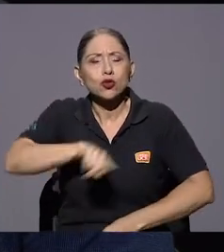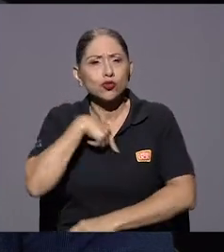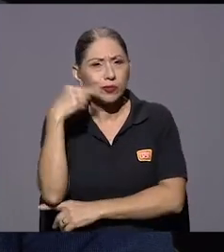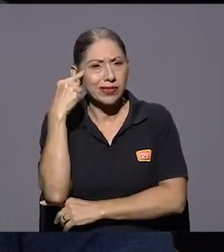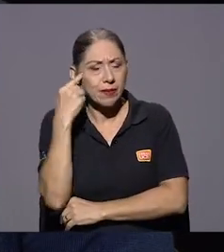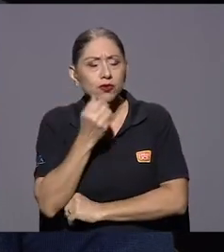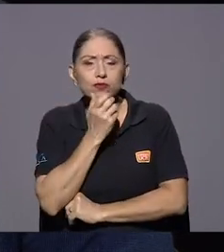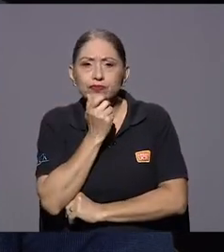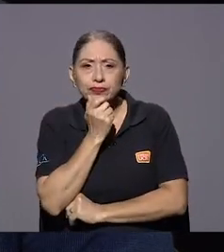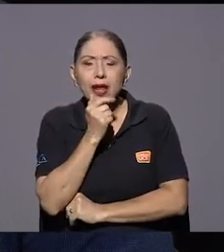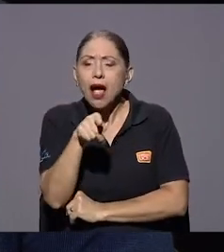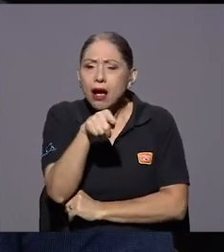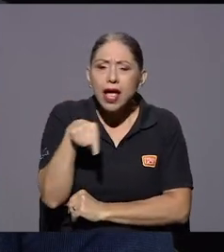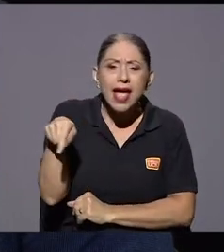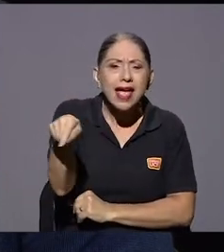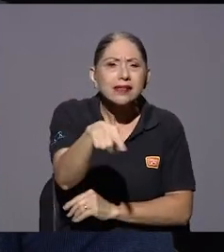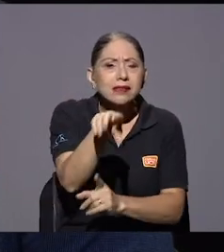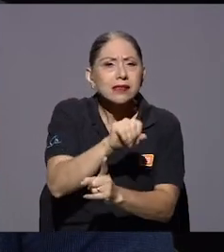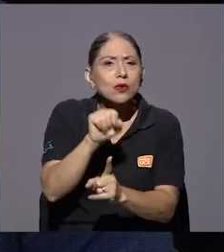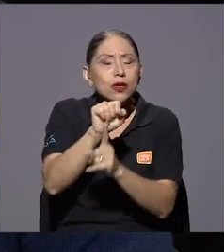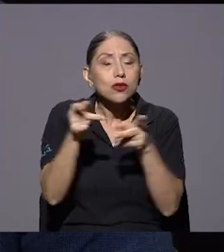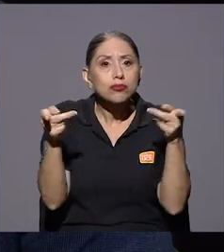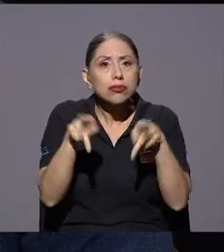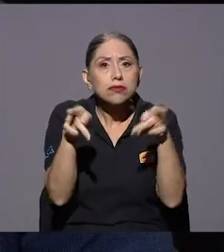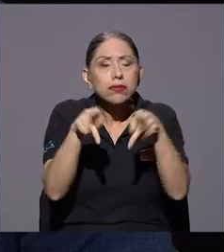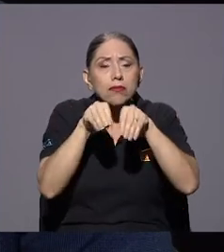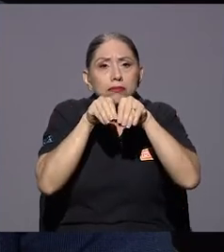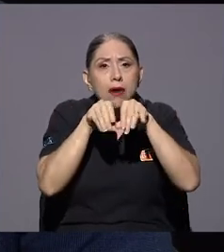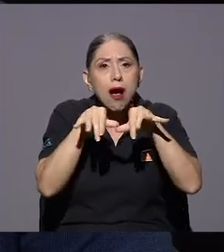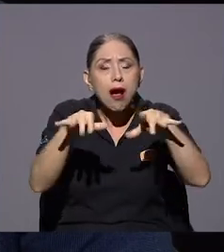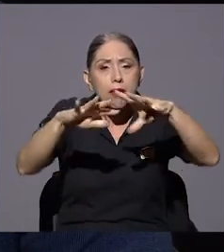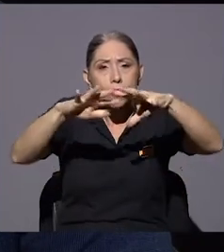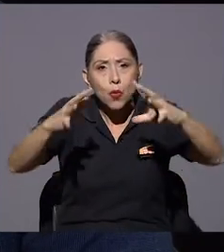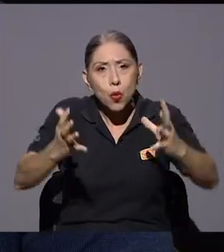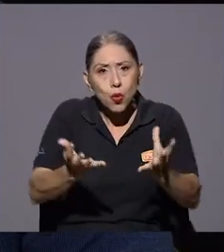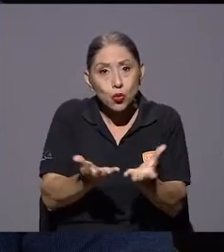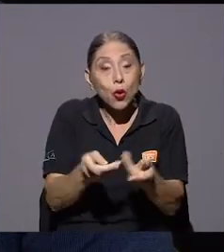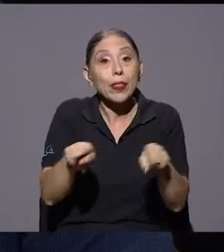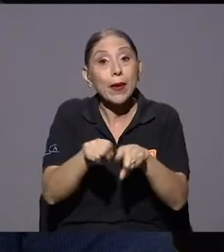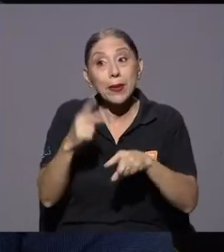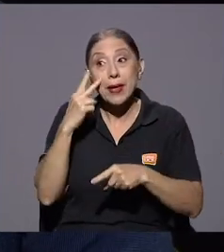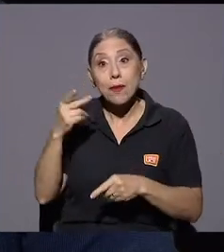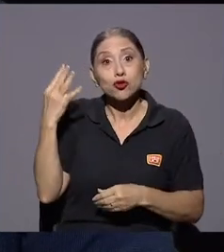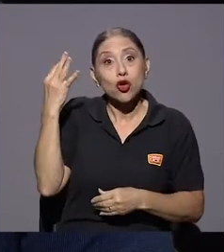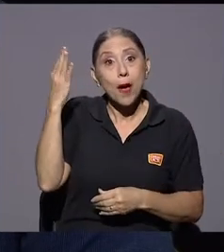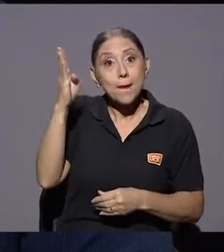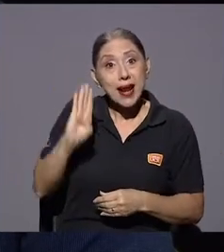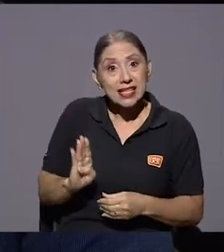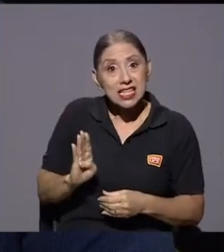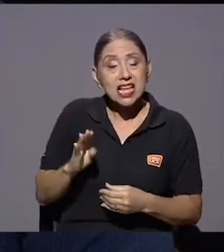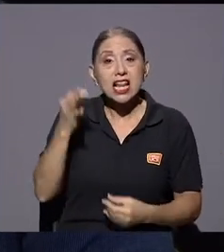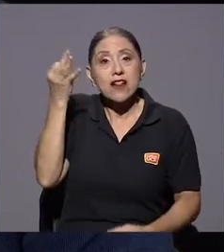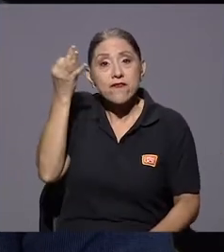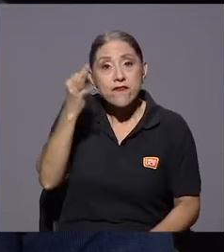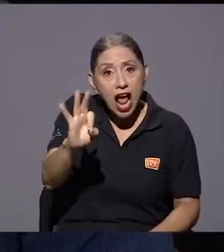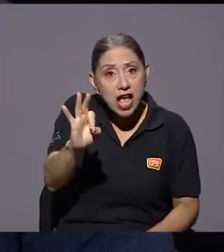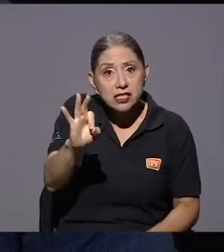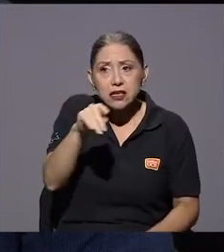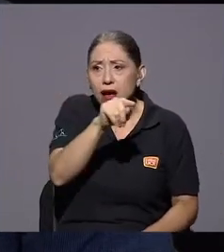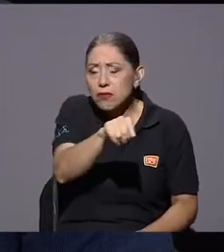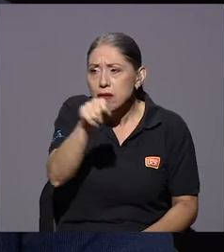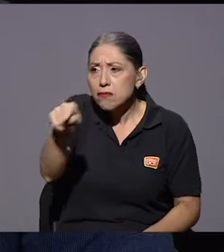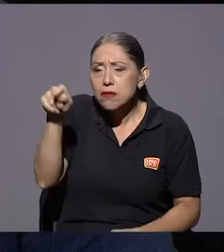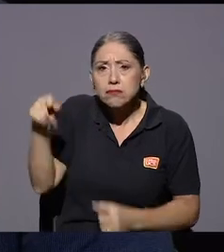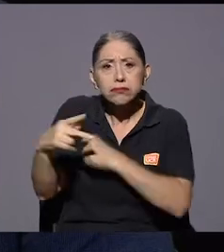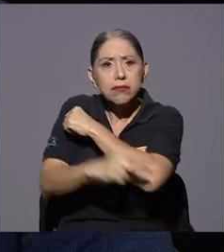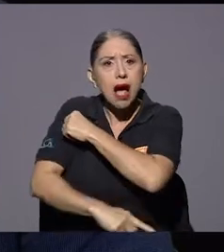por qué si este fenómeno está golpeando en todo el mundo porque también veíamos casos como en Brasil, Francia en que ya se veía que